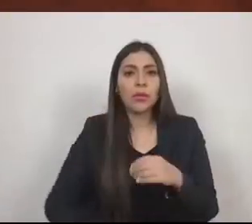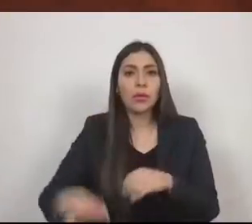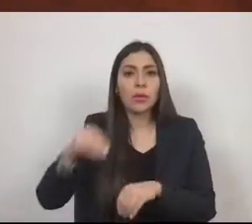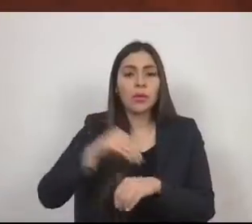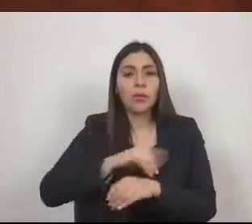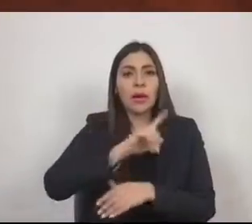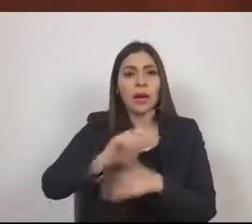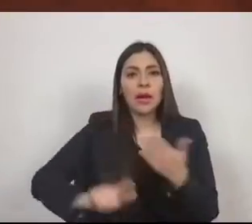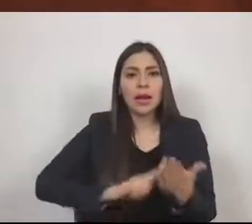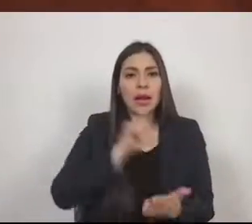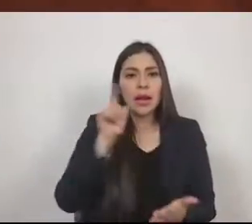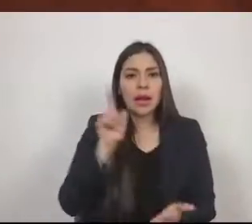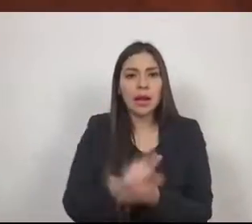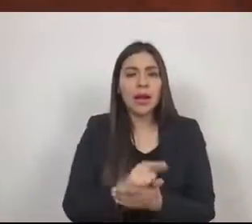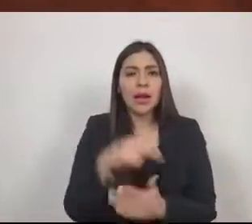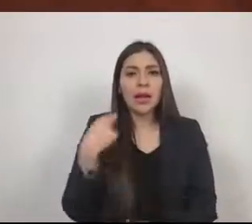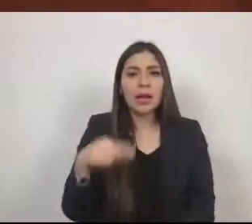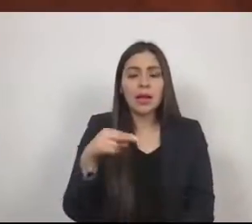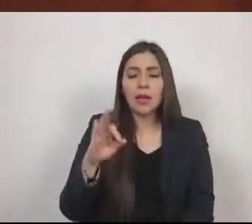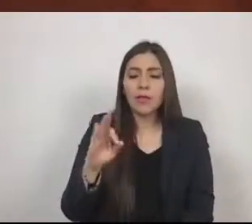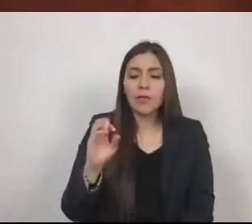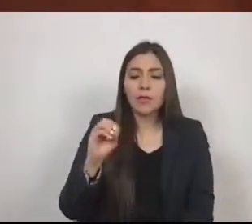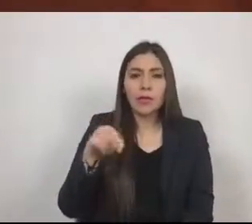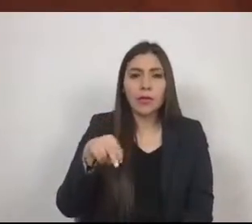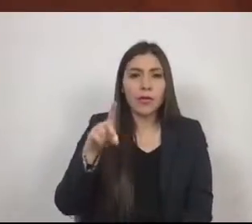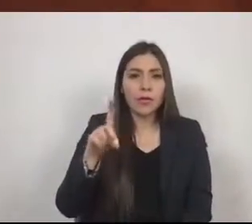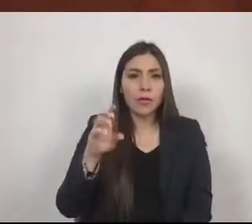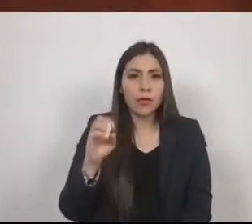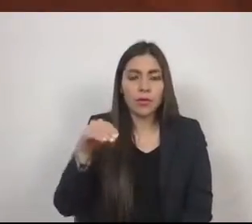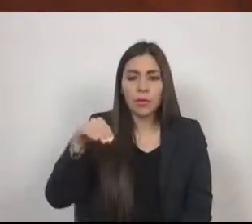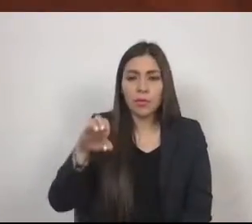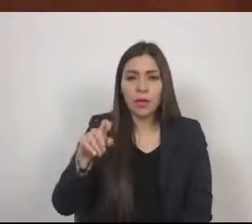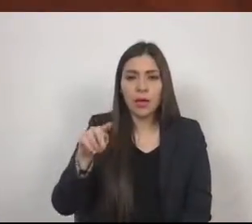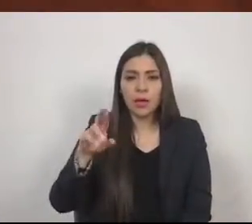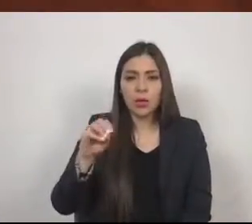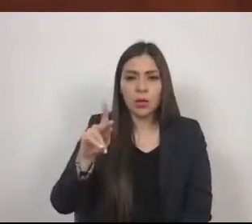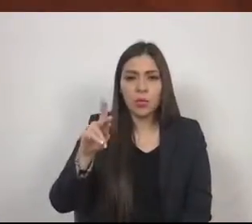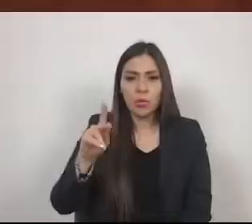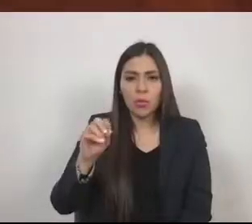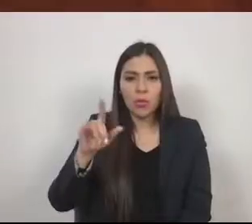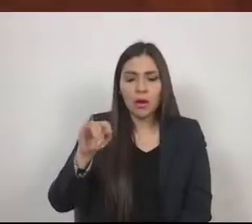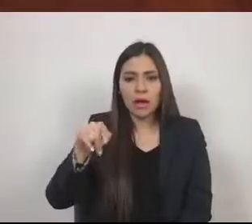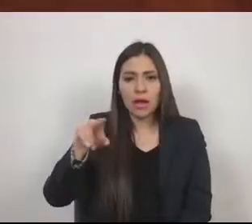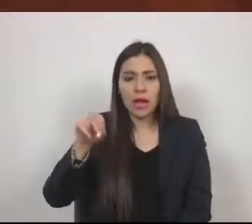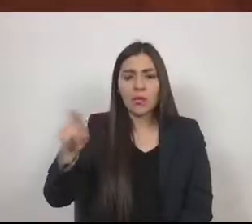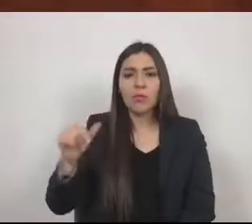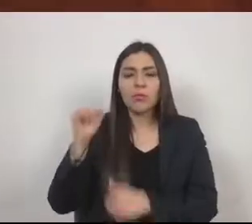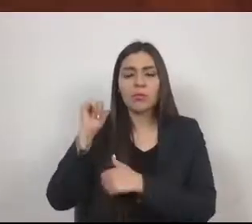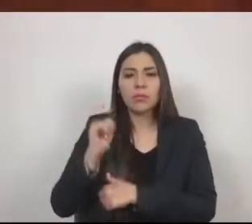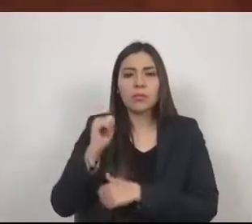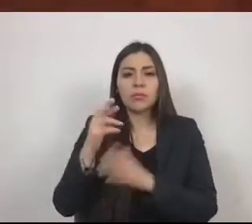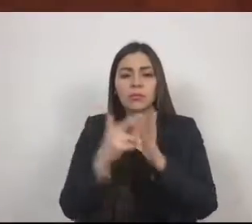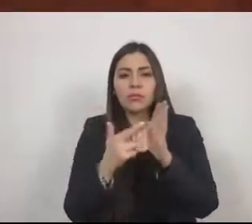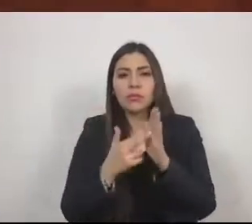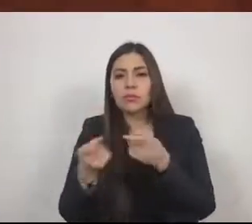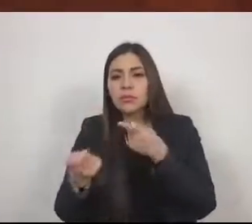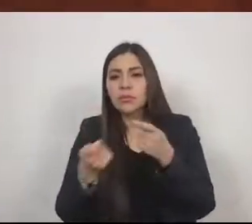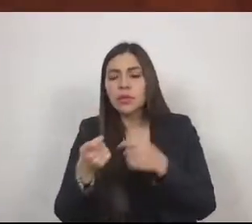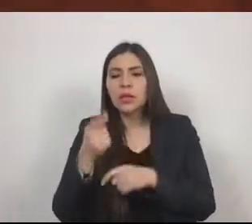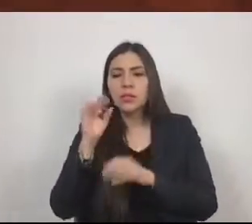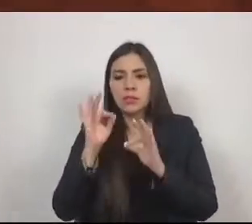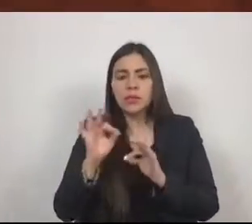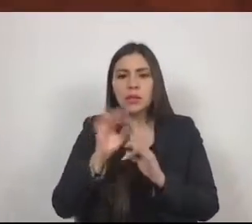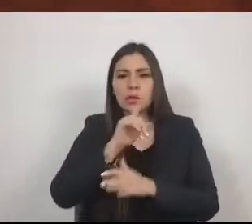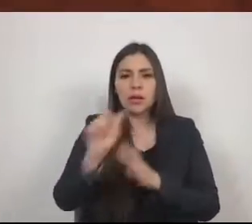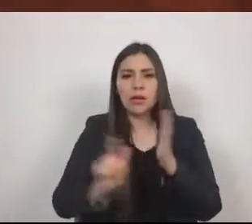metropolitano que regule y obligue su otorgamiento anual por mandato normativo, blindándole así de